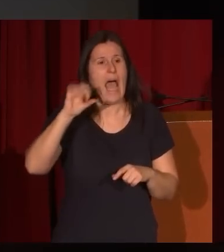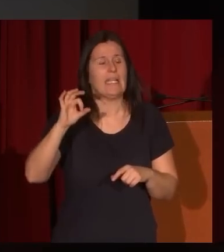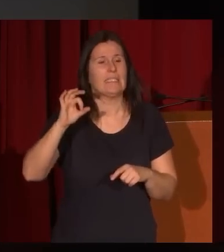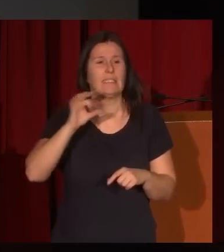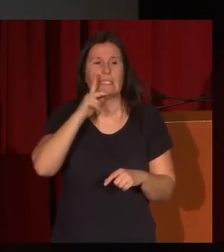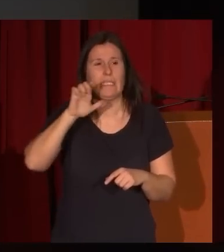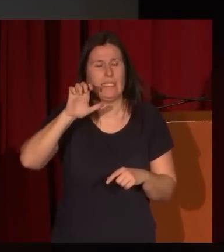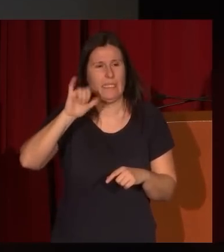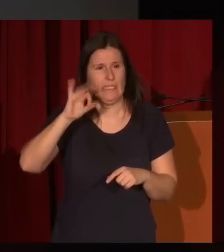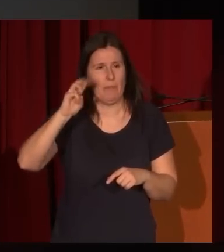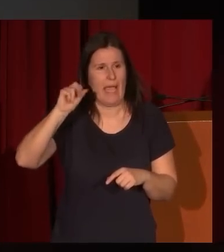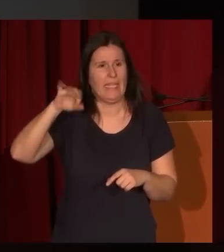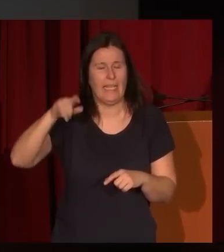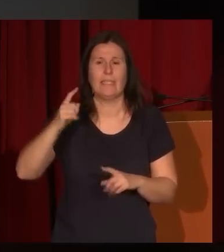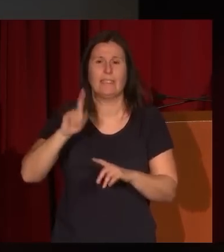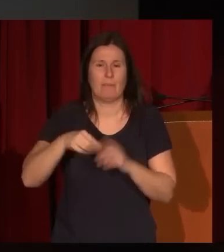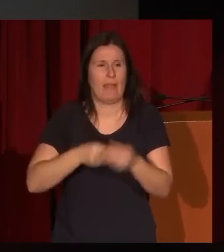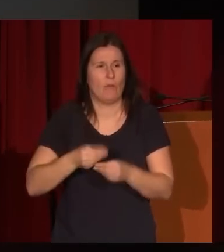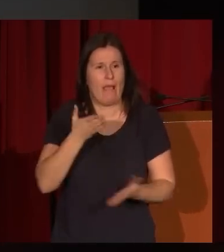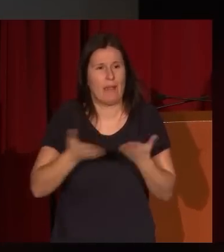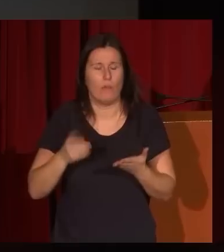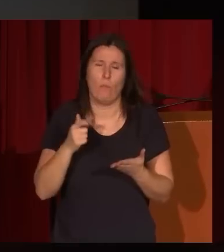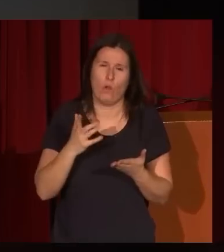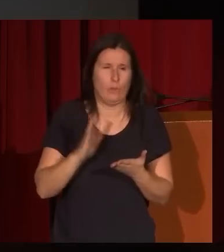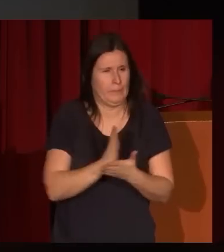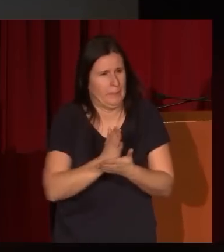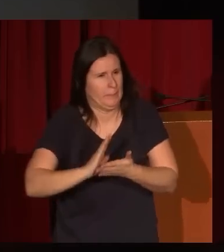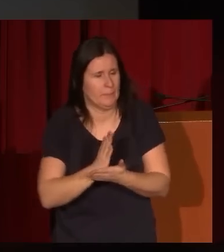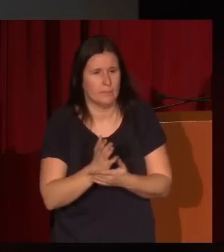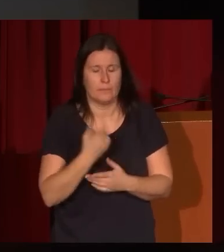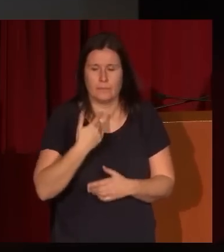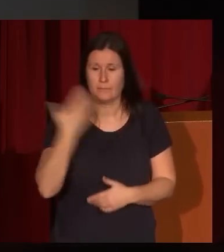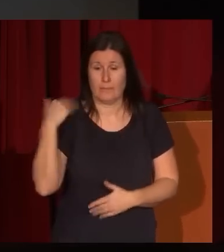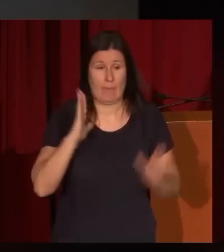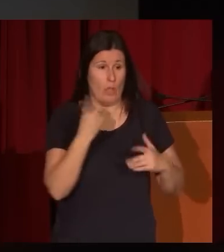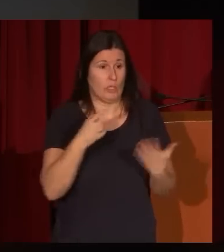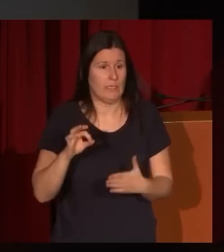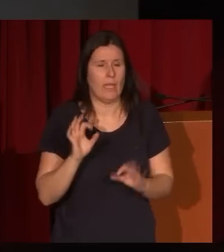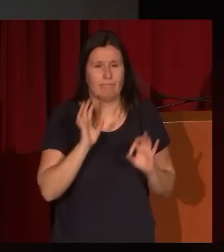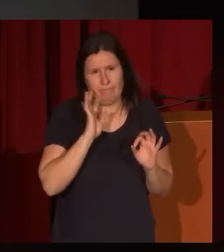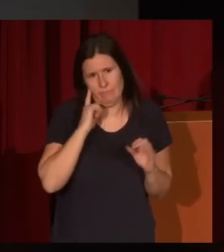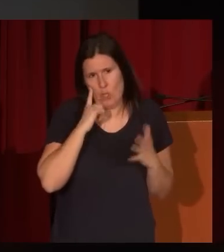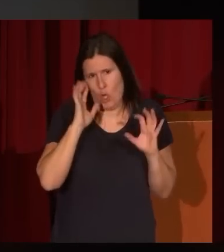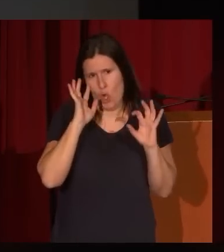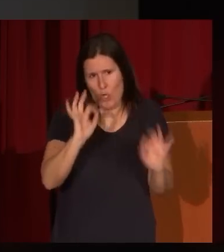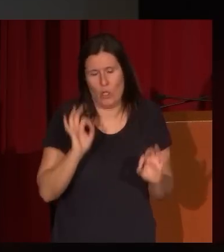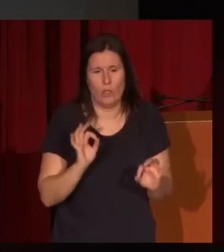sesgada. Piensen ustedes que en los años 60, obviamente, la historiografía está muy